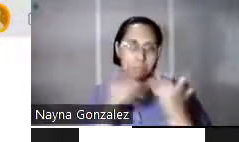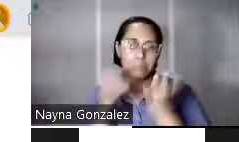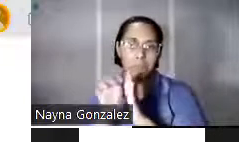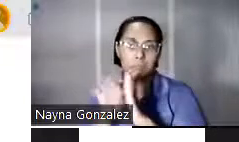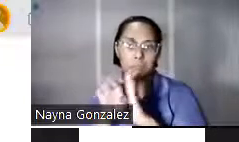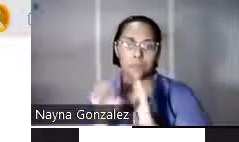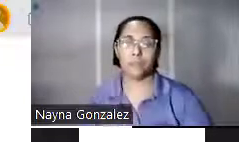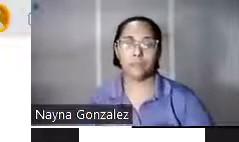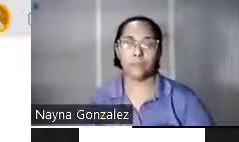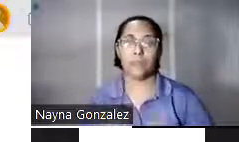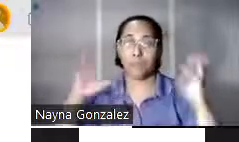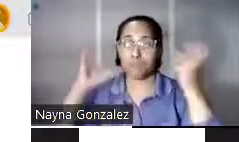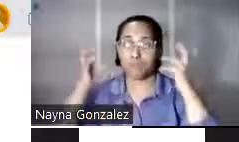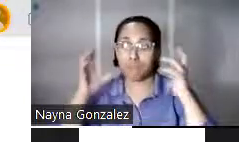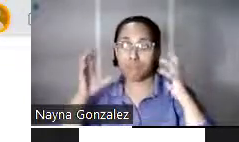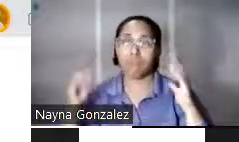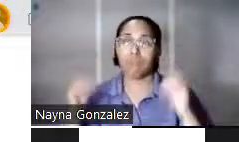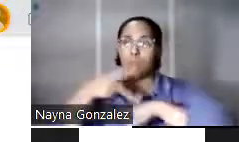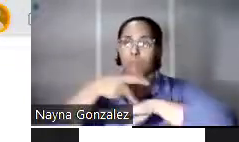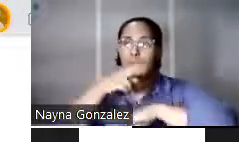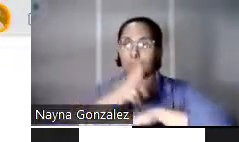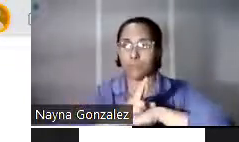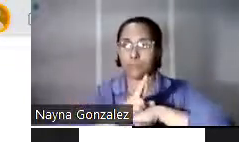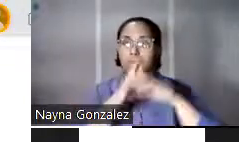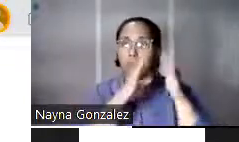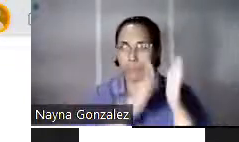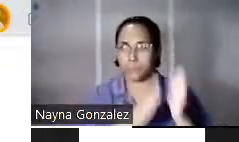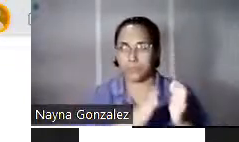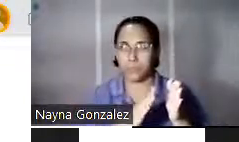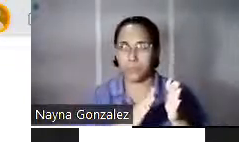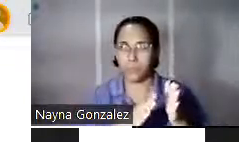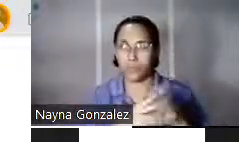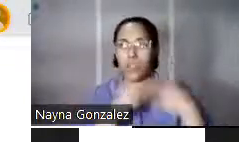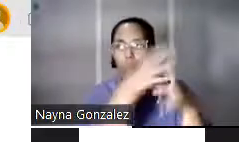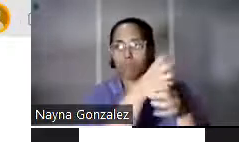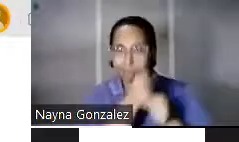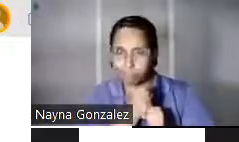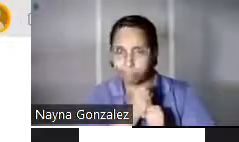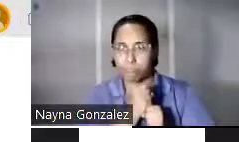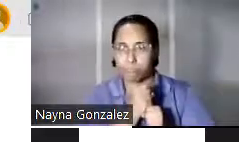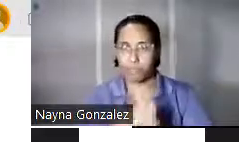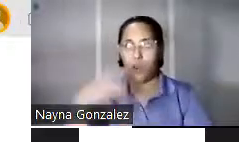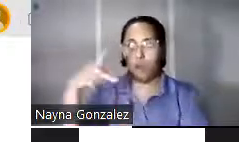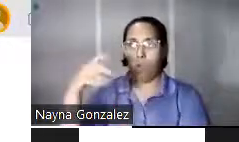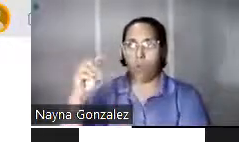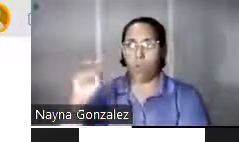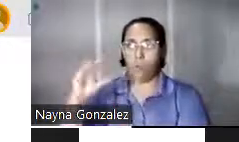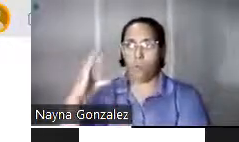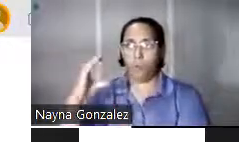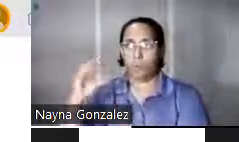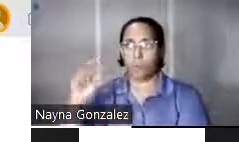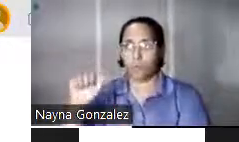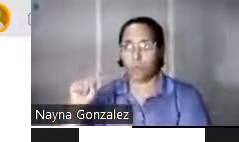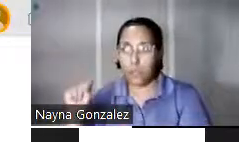Los radiodifusores puertorriqueños ya están asumiendo que los podcasts son un vehículo